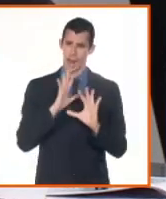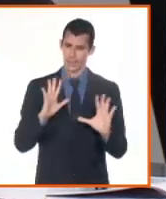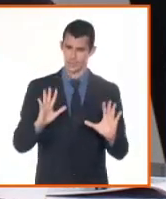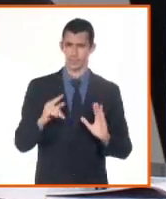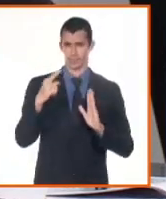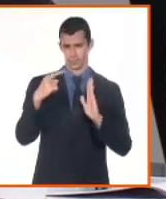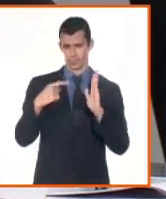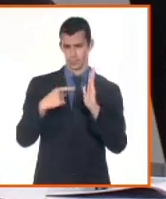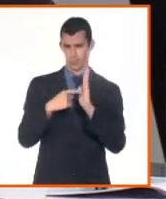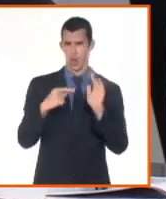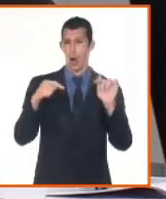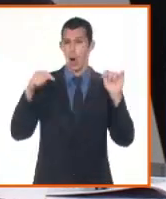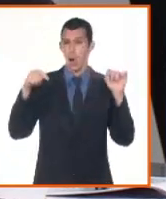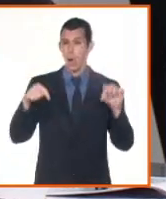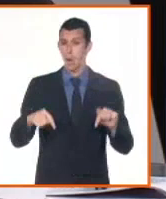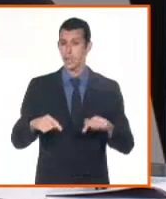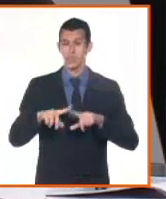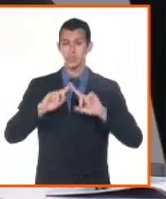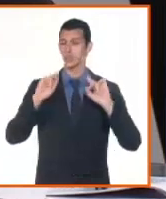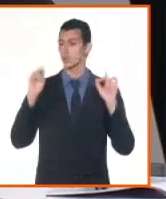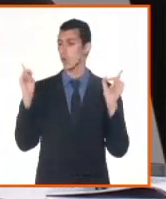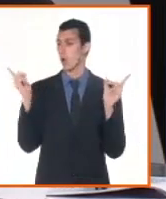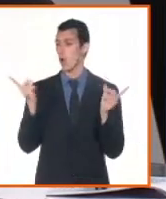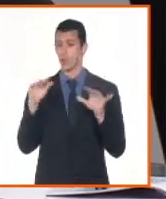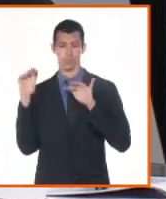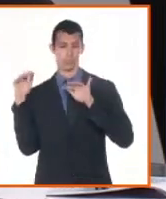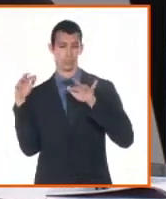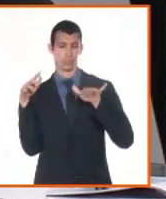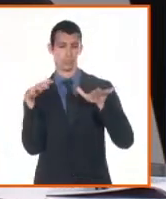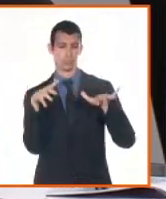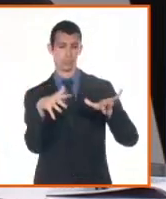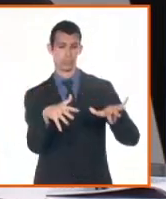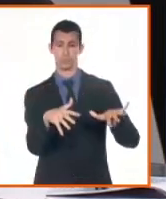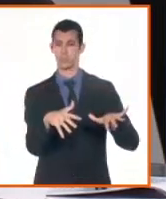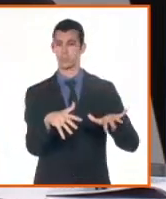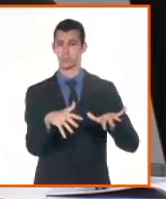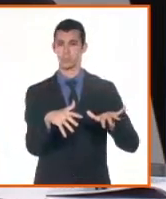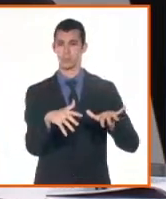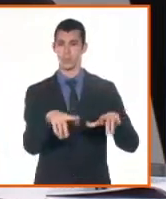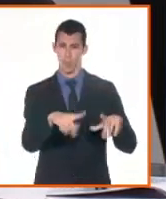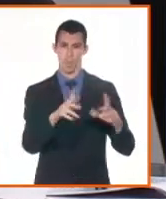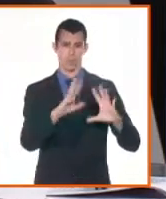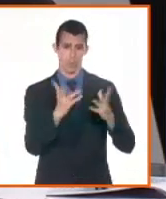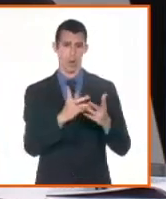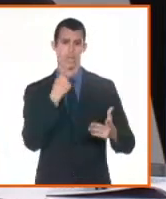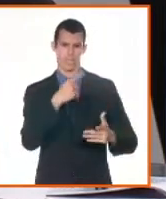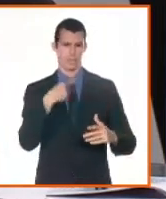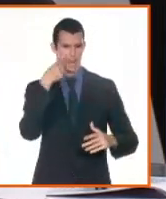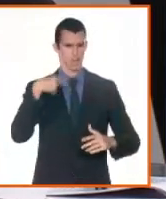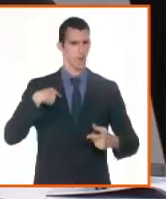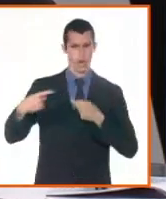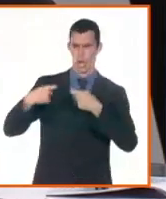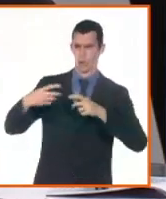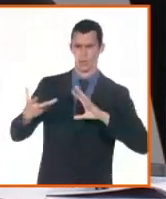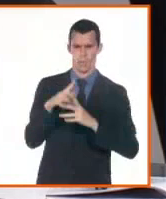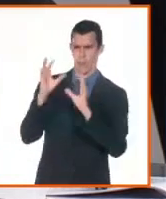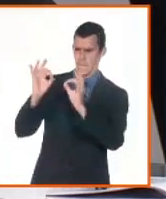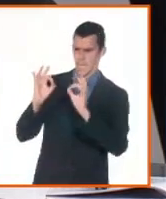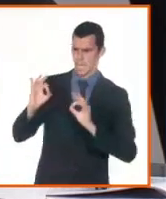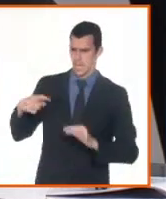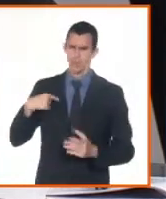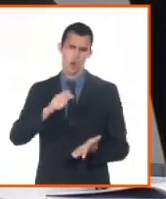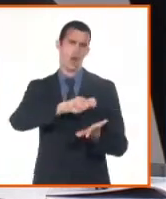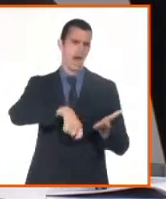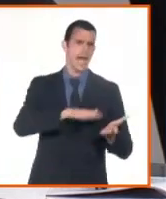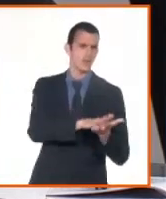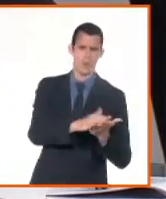aclaro, de todos los sujetos que se encuentran en el tráfico jurídico mercantil, los empresarios